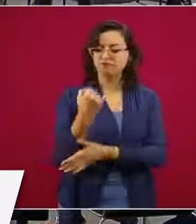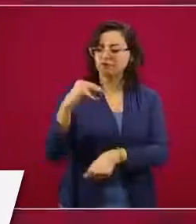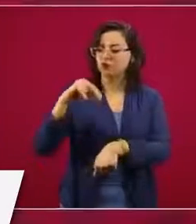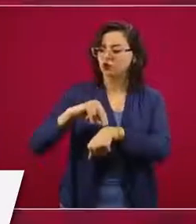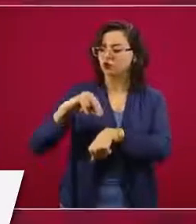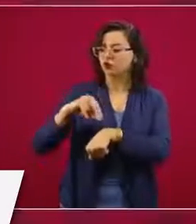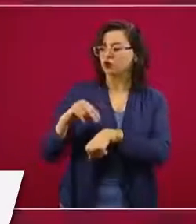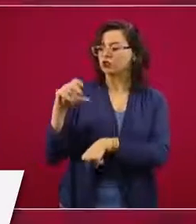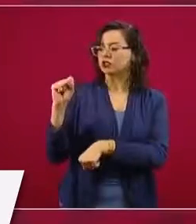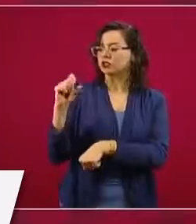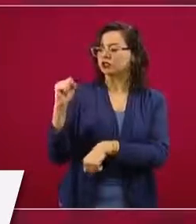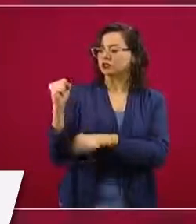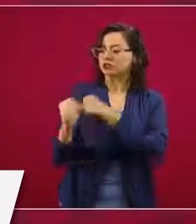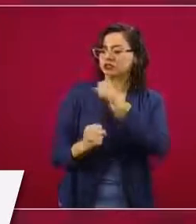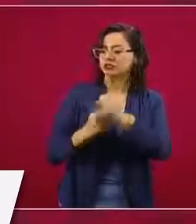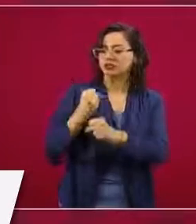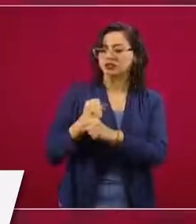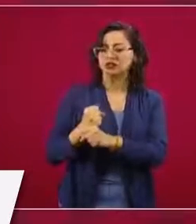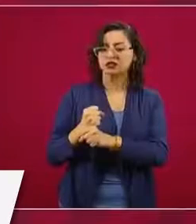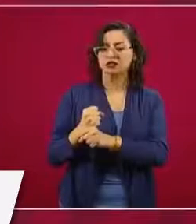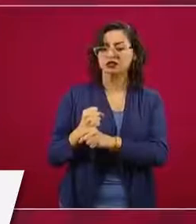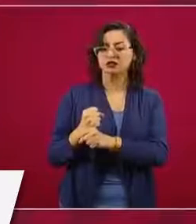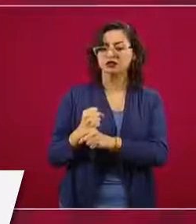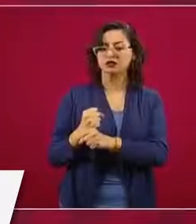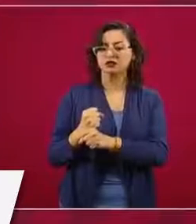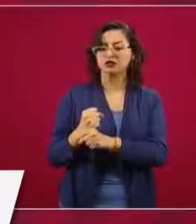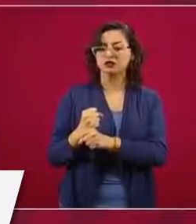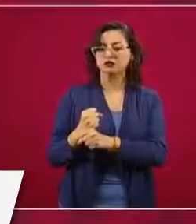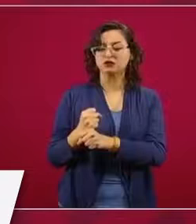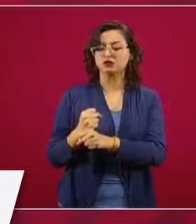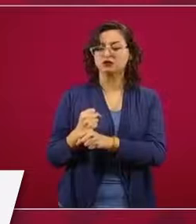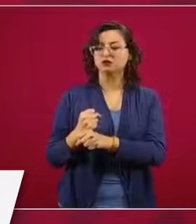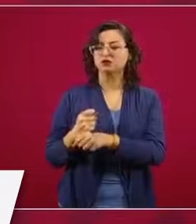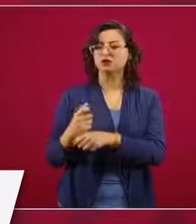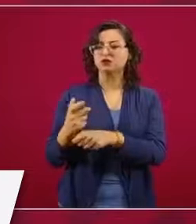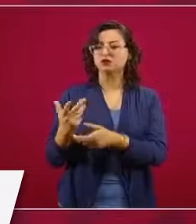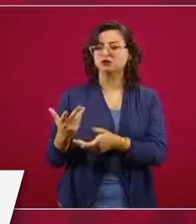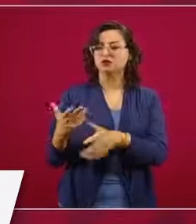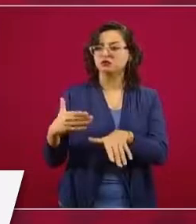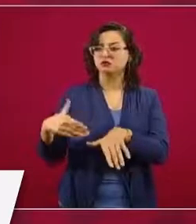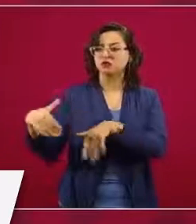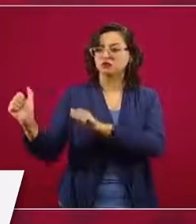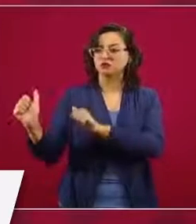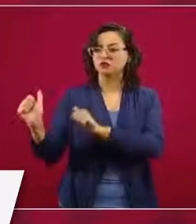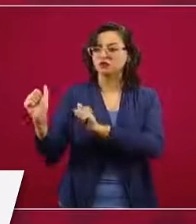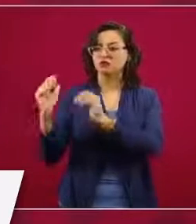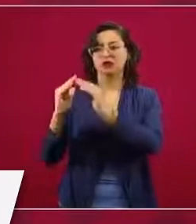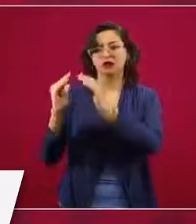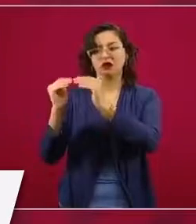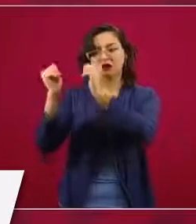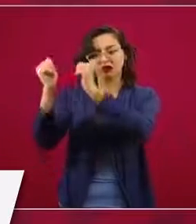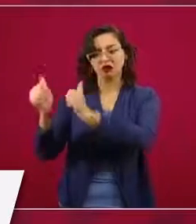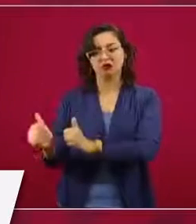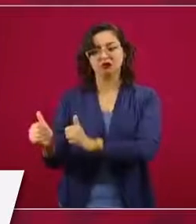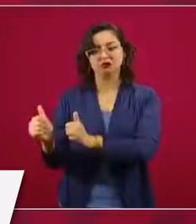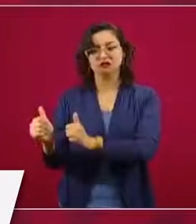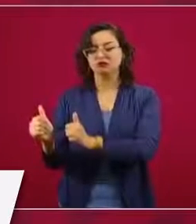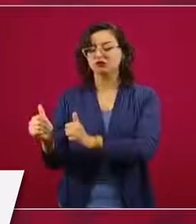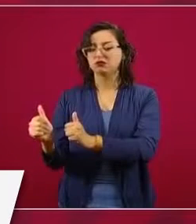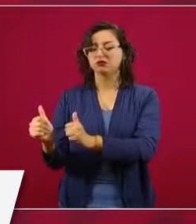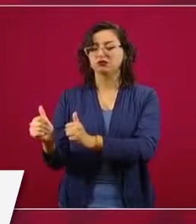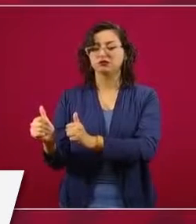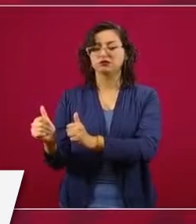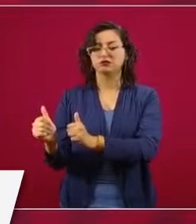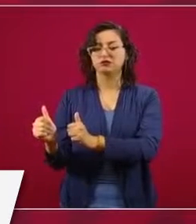se retiraran, se guardaran en sus casas.